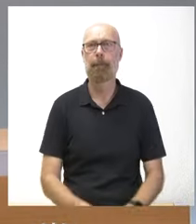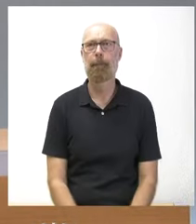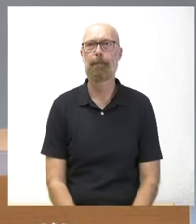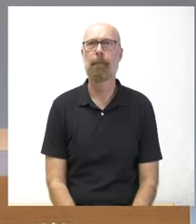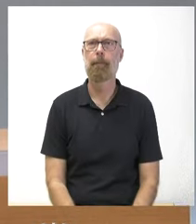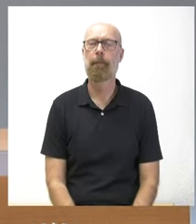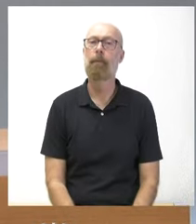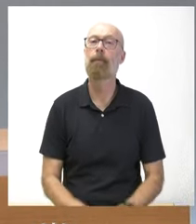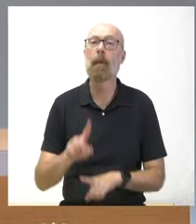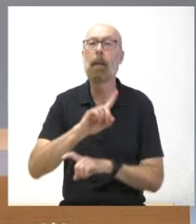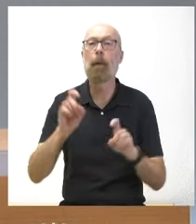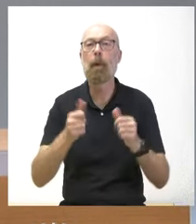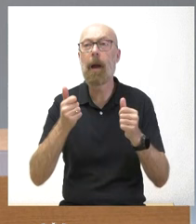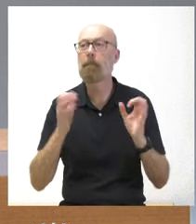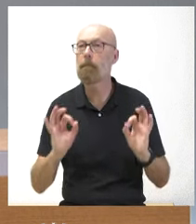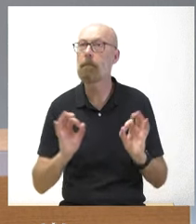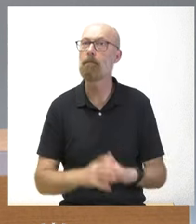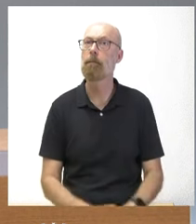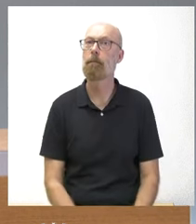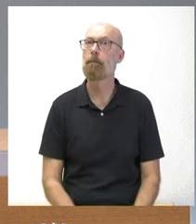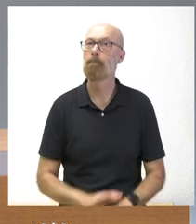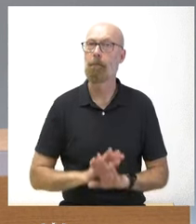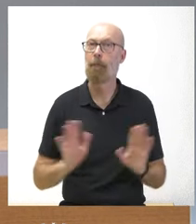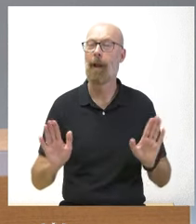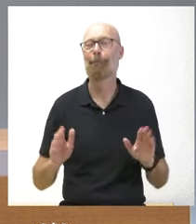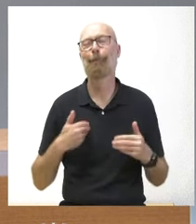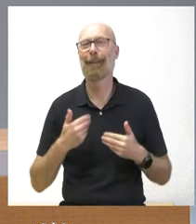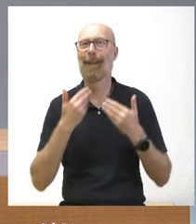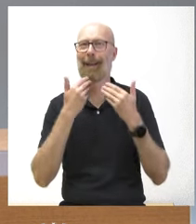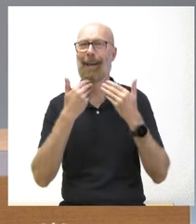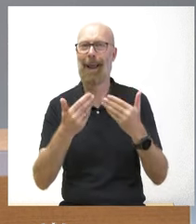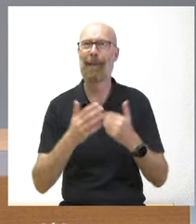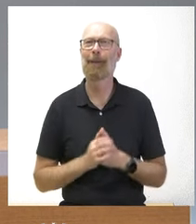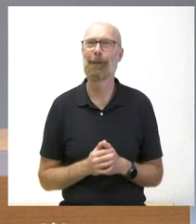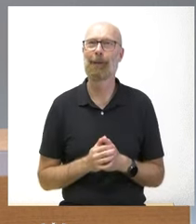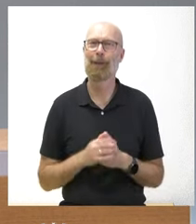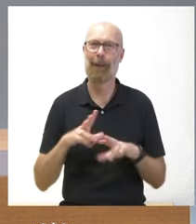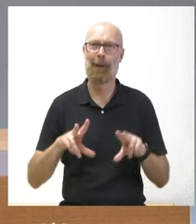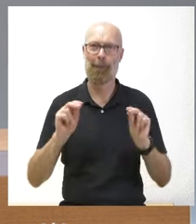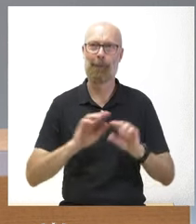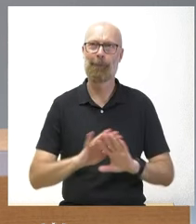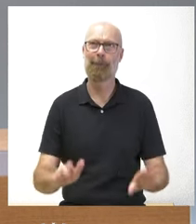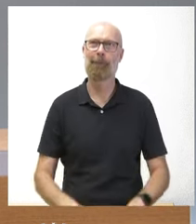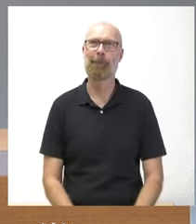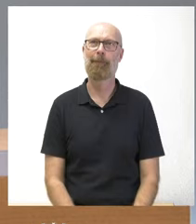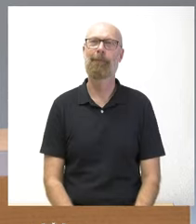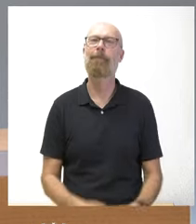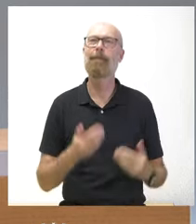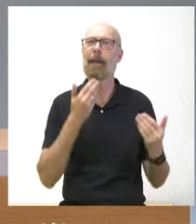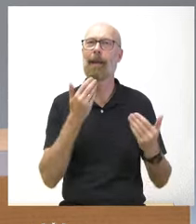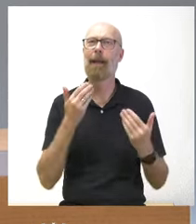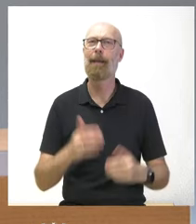¿Alguna pregunta más? Nada más gracias entonces y aquí terminamos Muchas gracias gracias